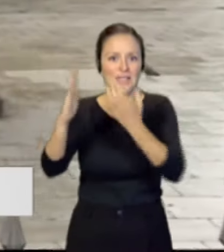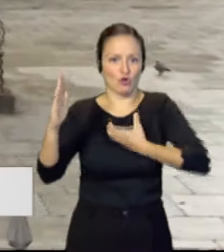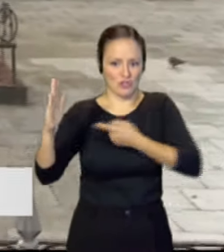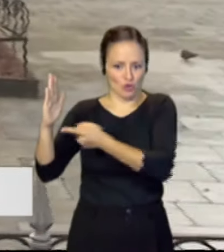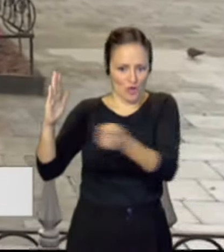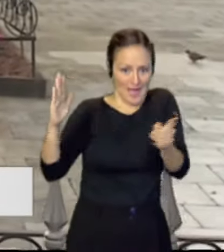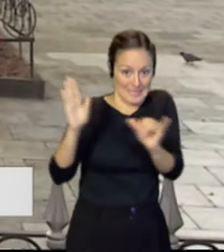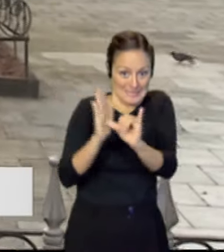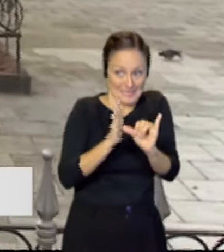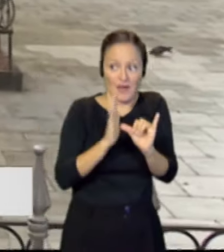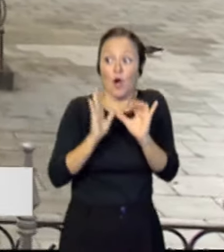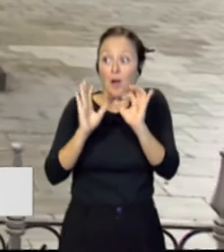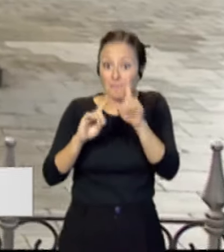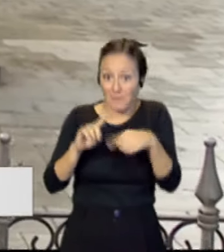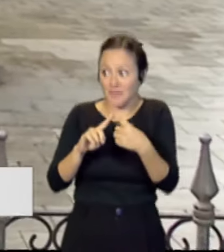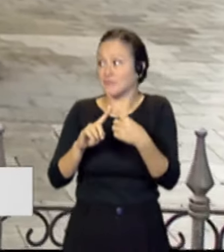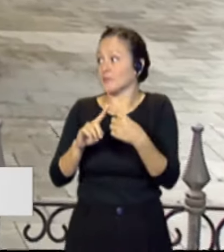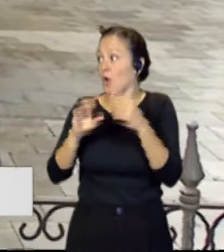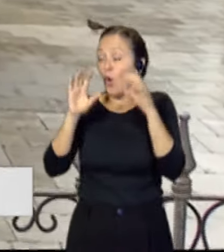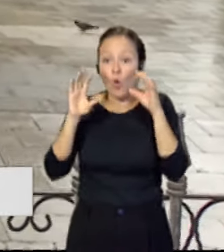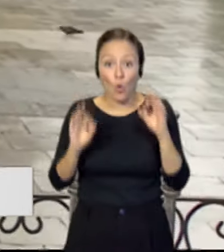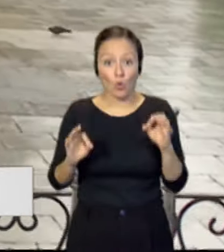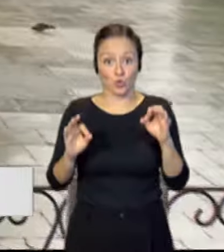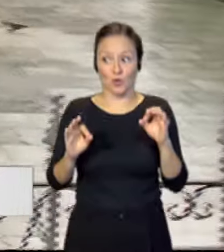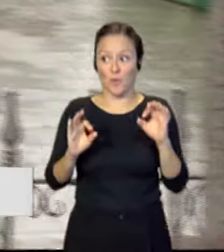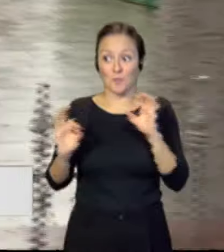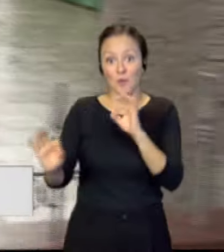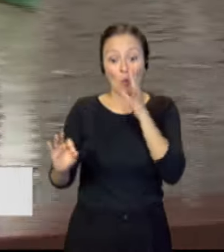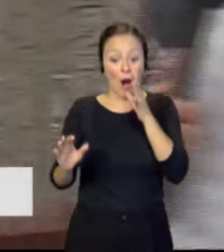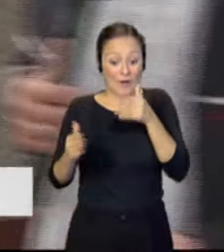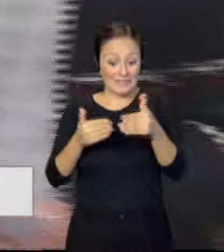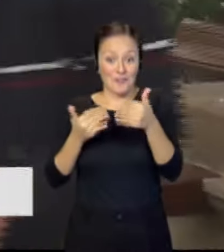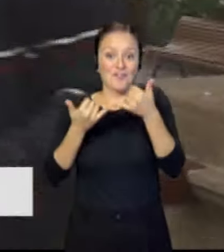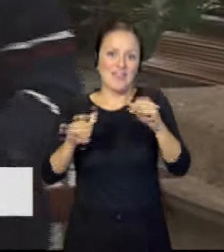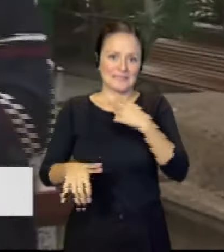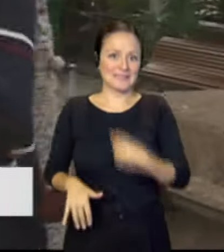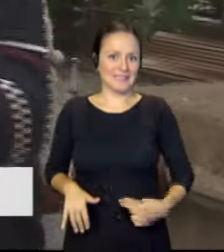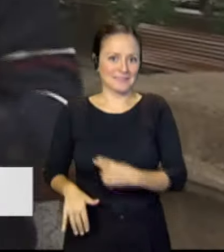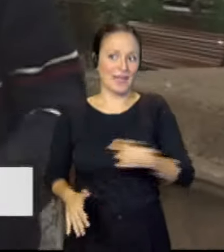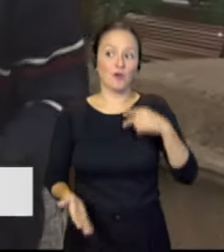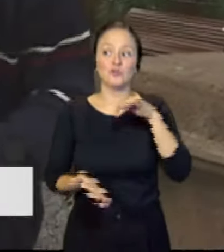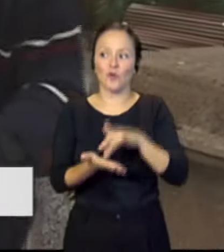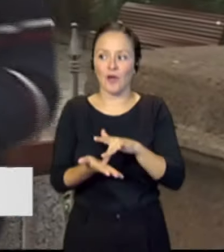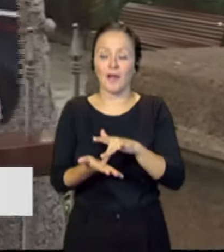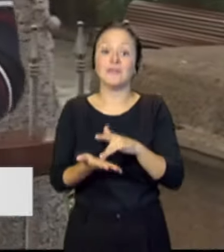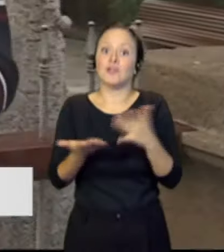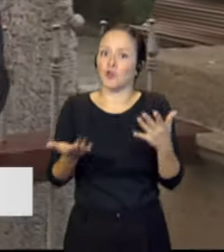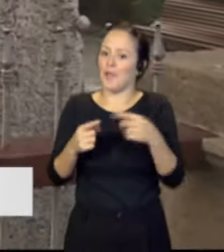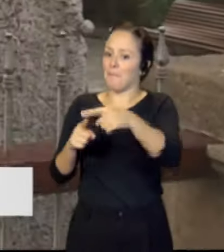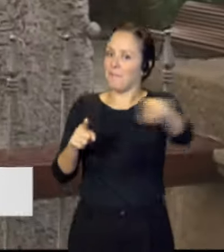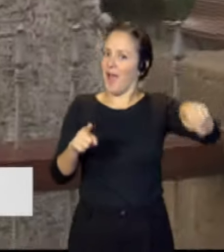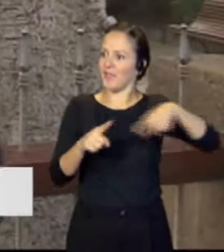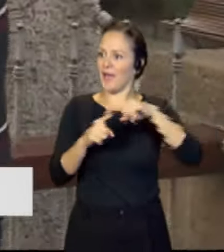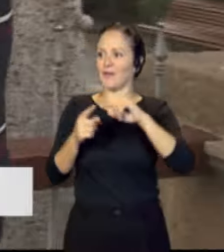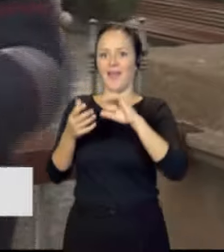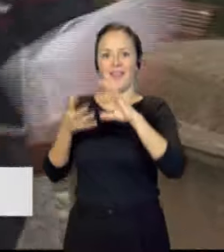como ven, está en plena tarea, porque son las fiestas de Santiago, y hay que convertir la Plaza de Santiago